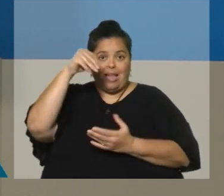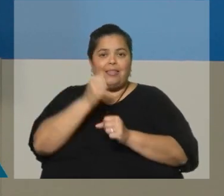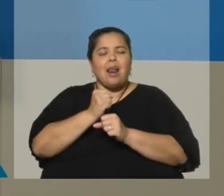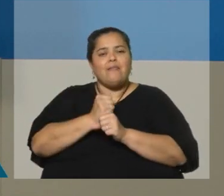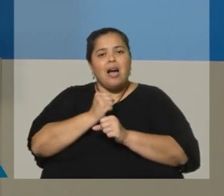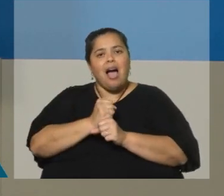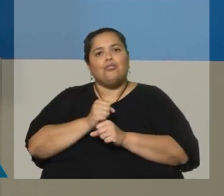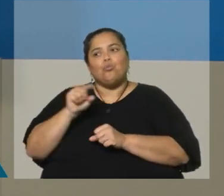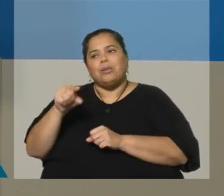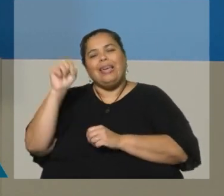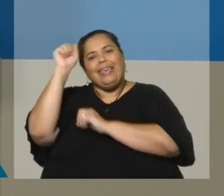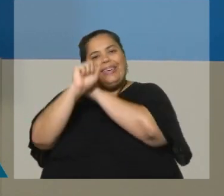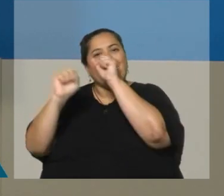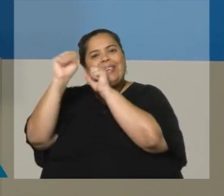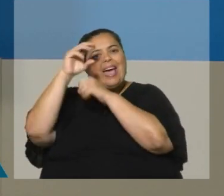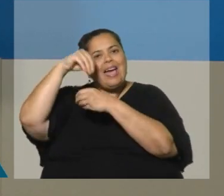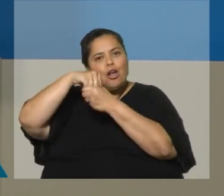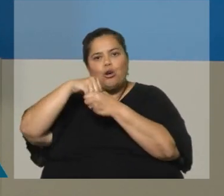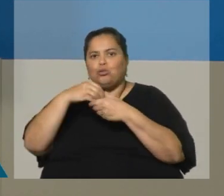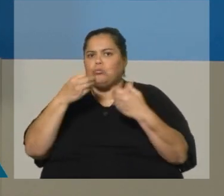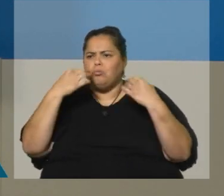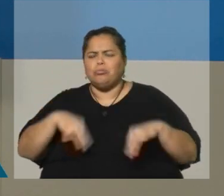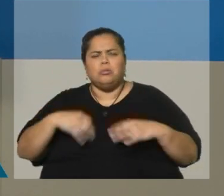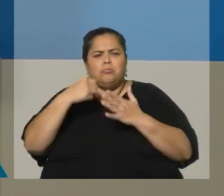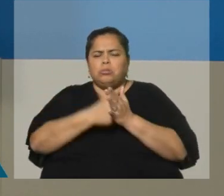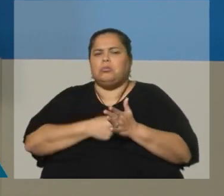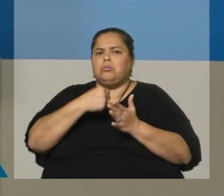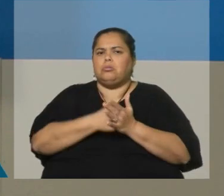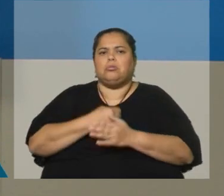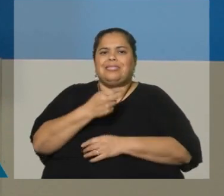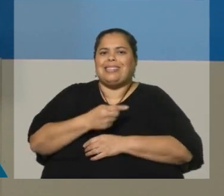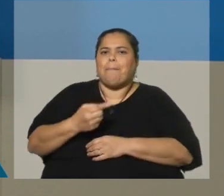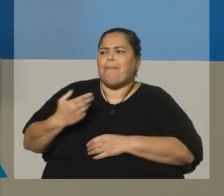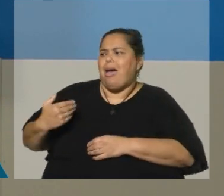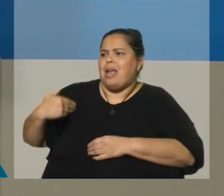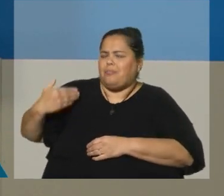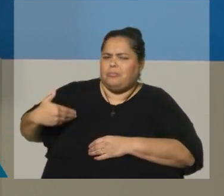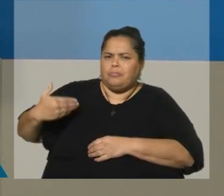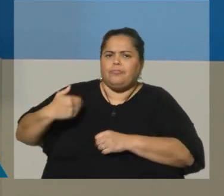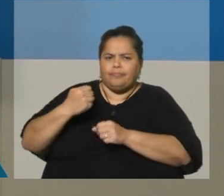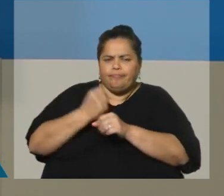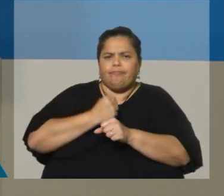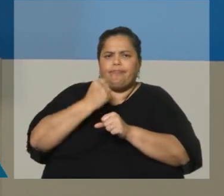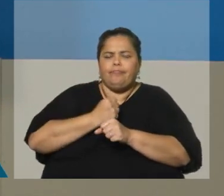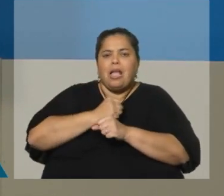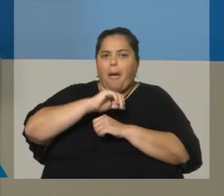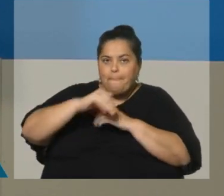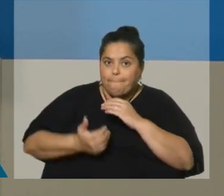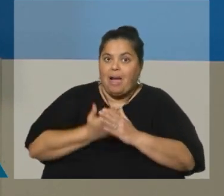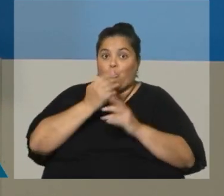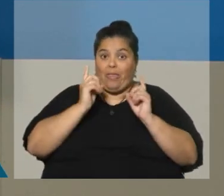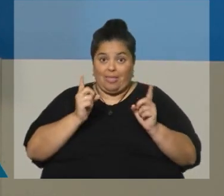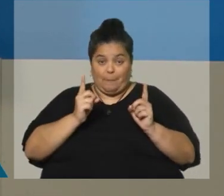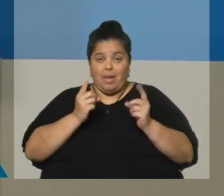ingenieros de sistemas de forma muy intensa en las últimas semanas. Están trabajando en las madrugadas porque además hacemos